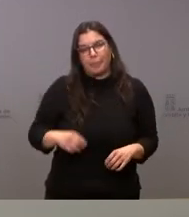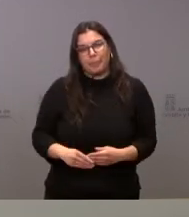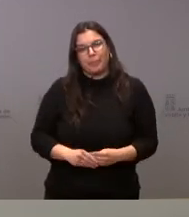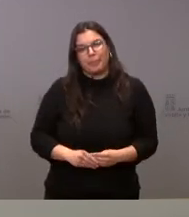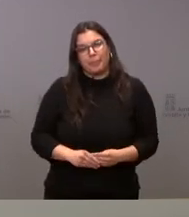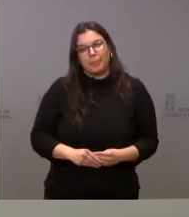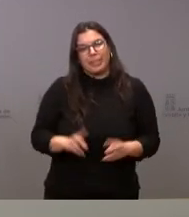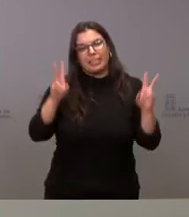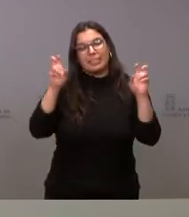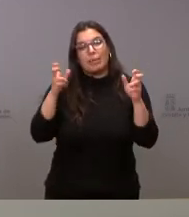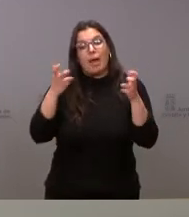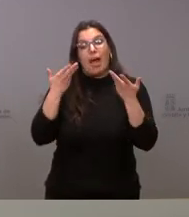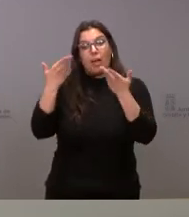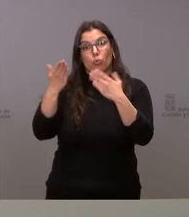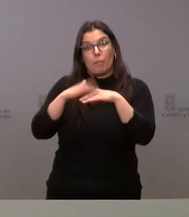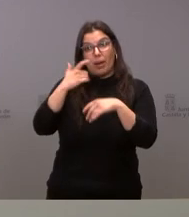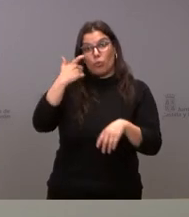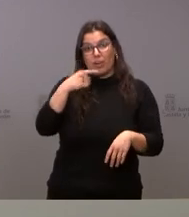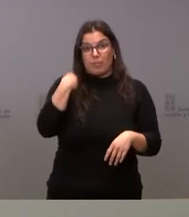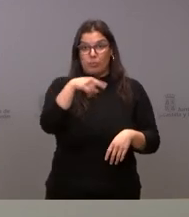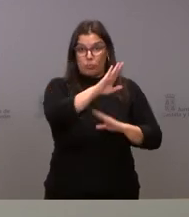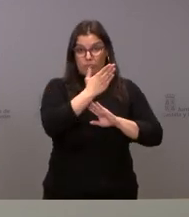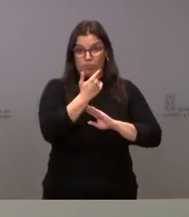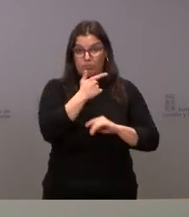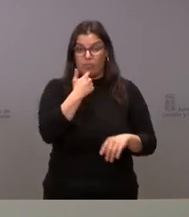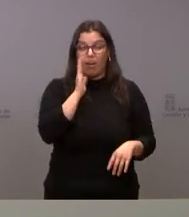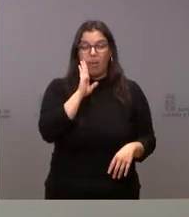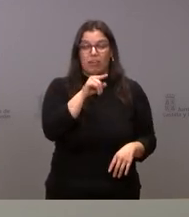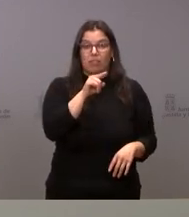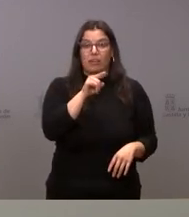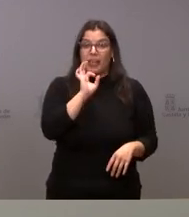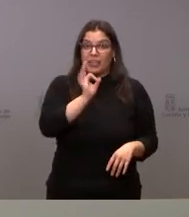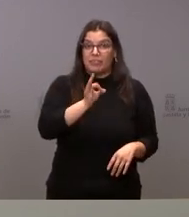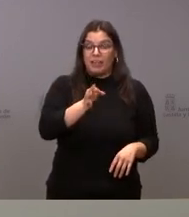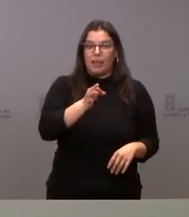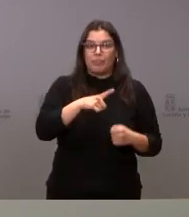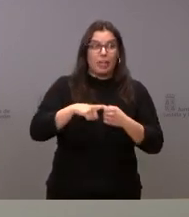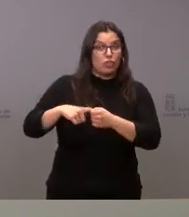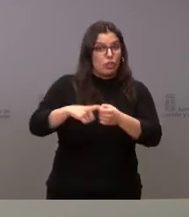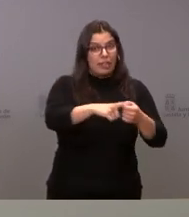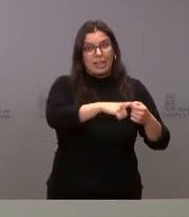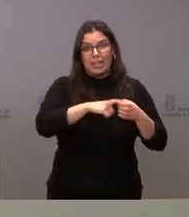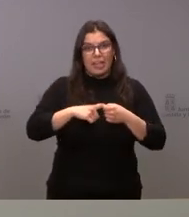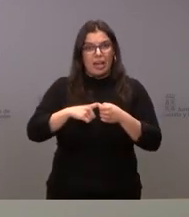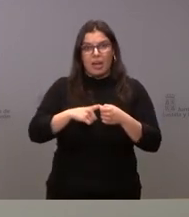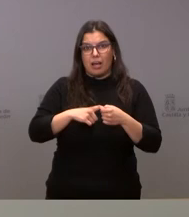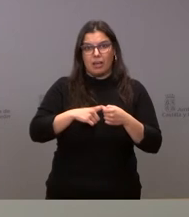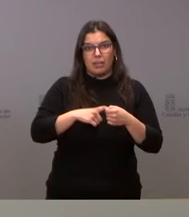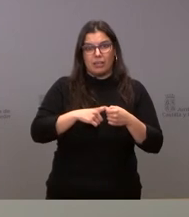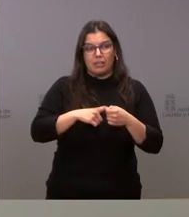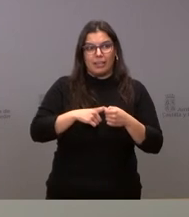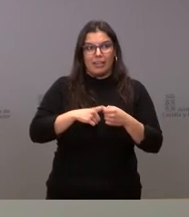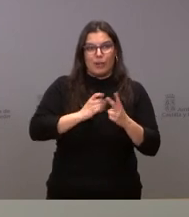la ayuda a Ucrania que usted me señalaba antes es verdad que la solidaridad se está mostrando en un doble